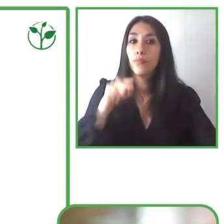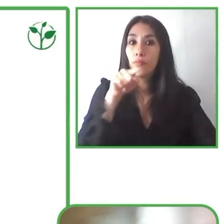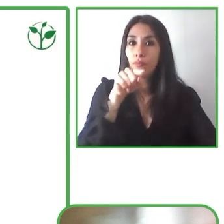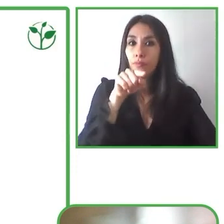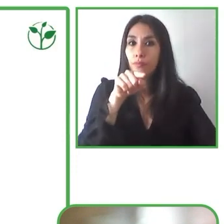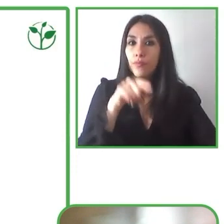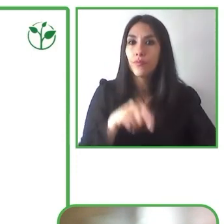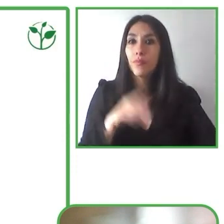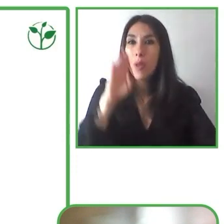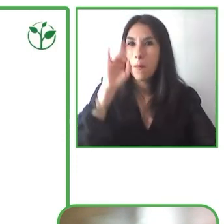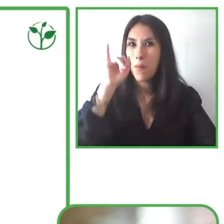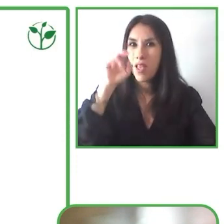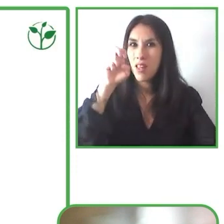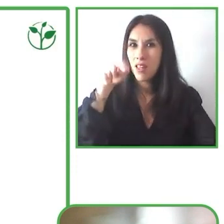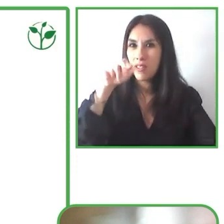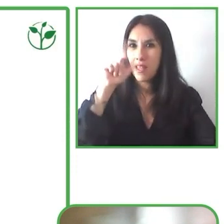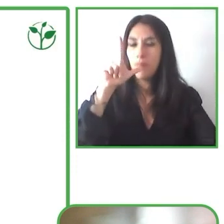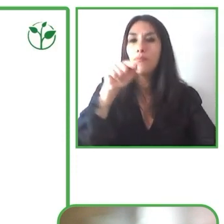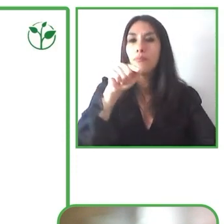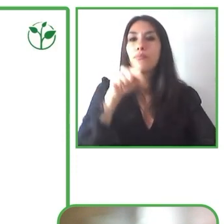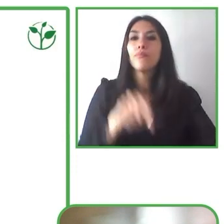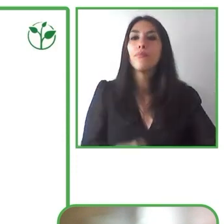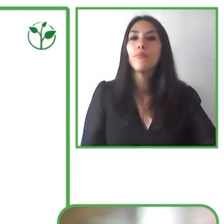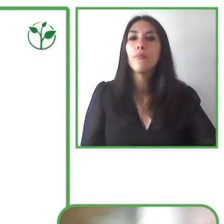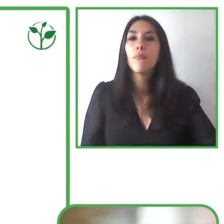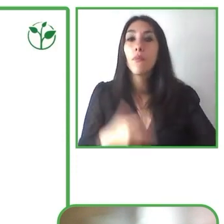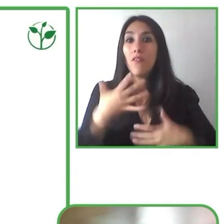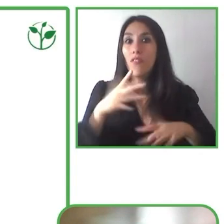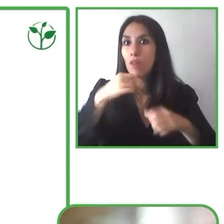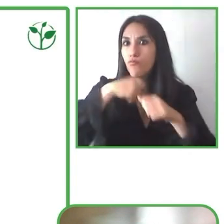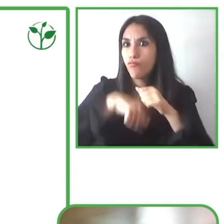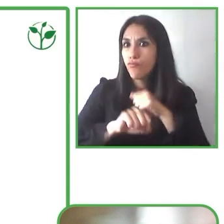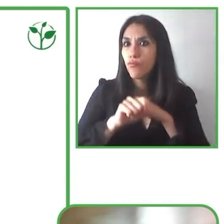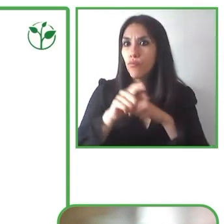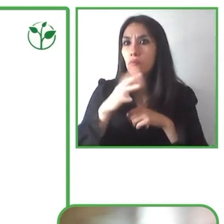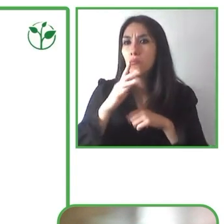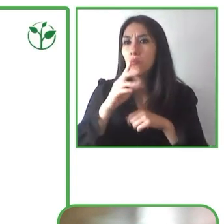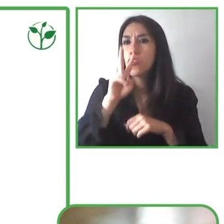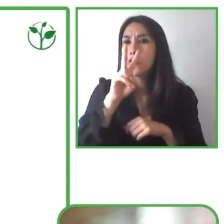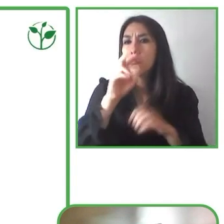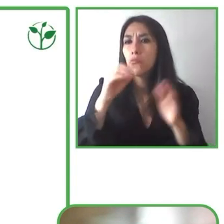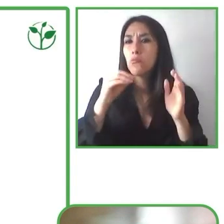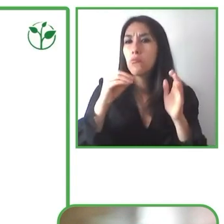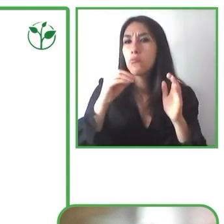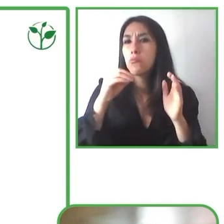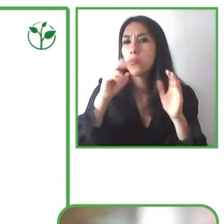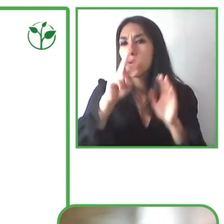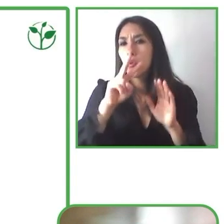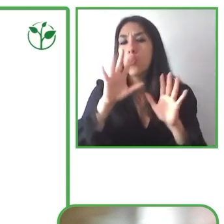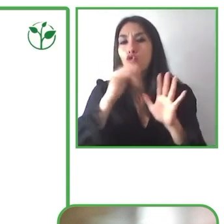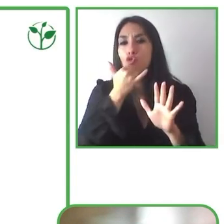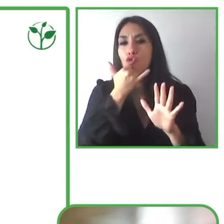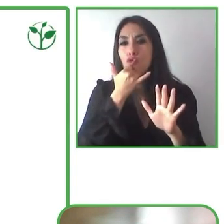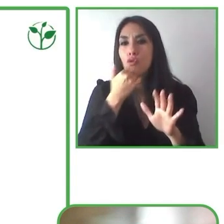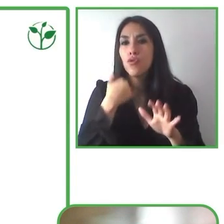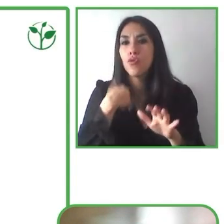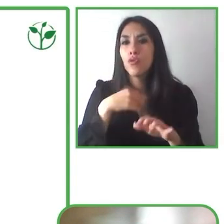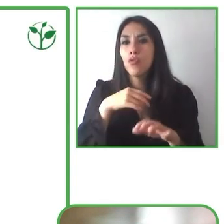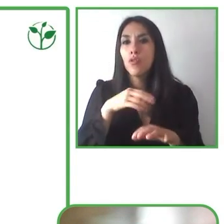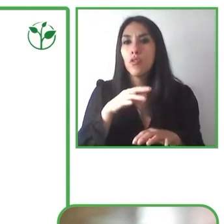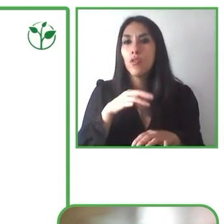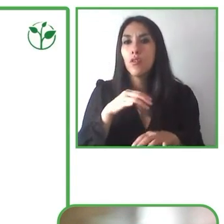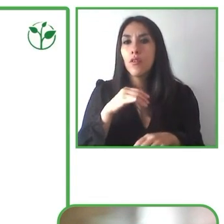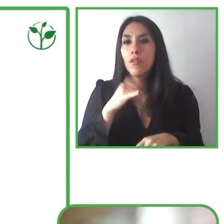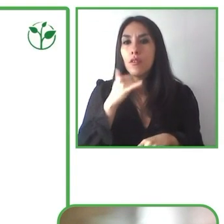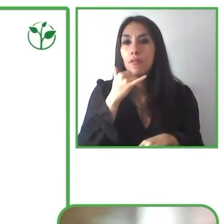disculpad, voy a pasar la siguiente diapositiva, es que no me debe estar funcionando bien el ratón. Uno de